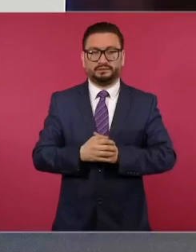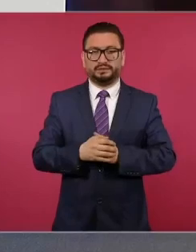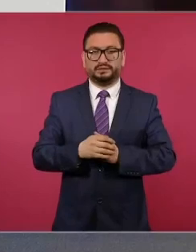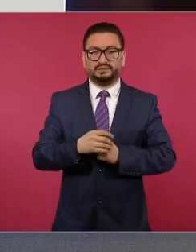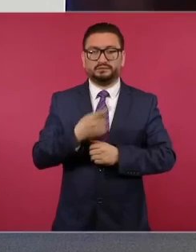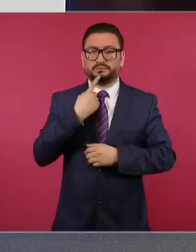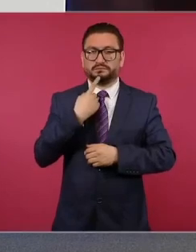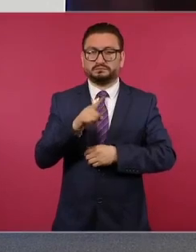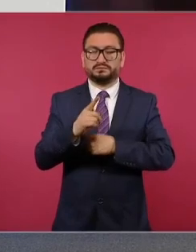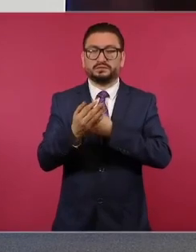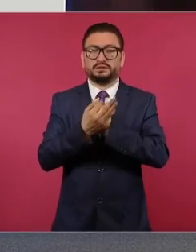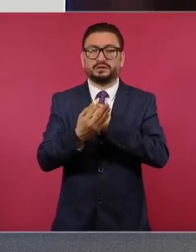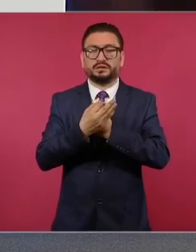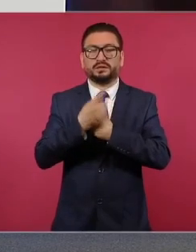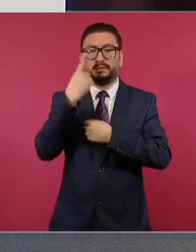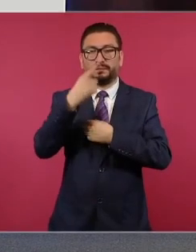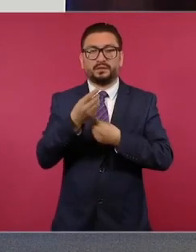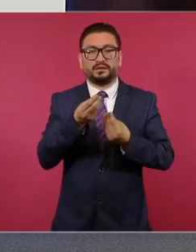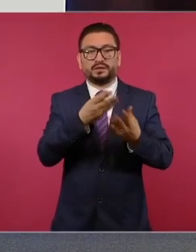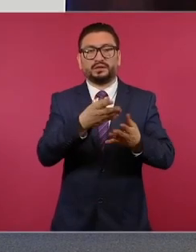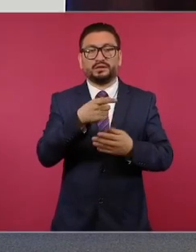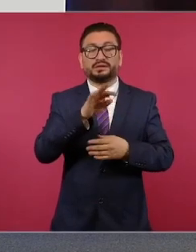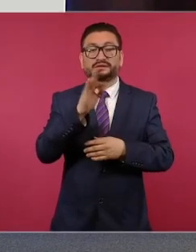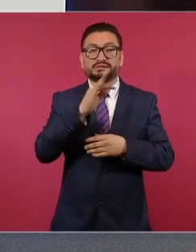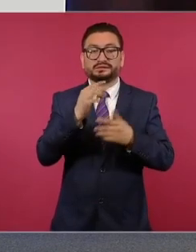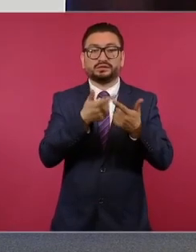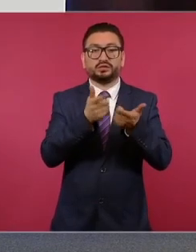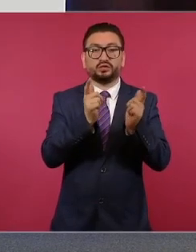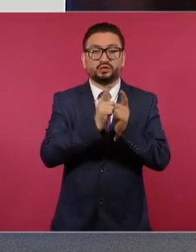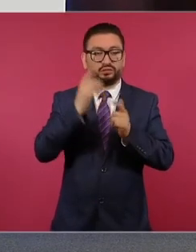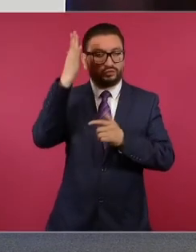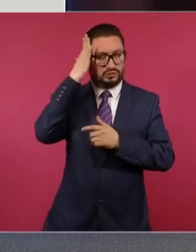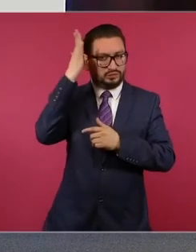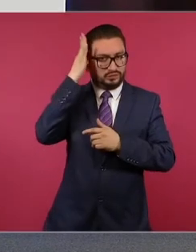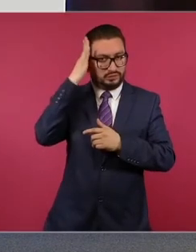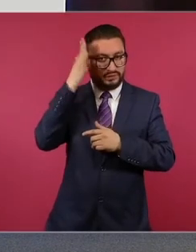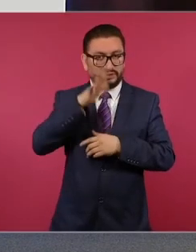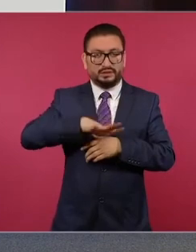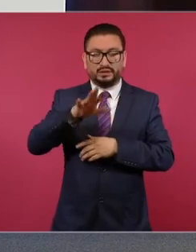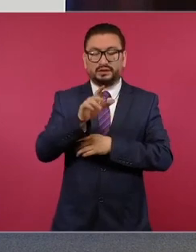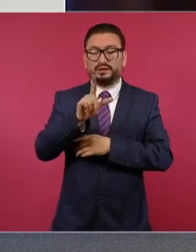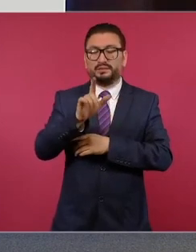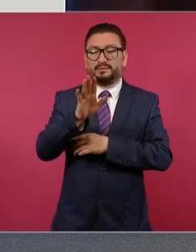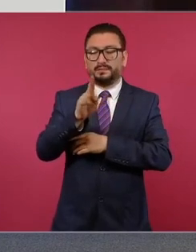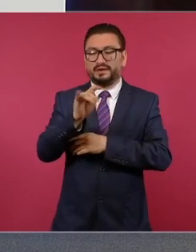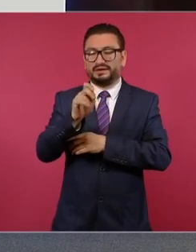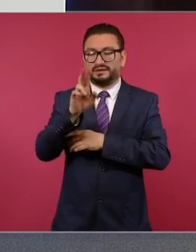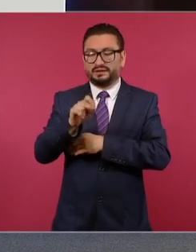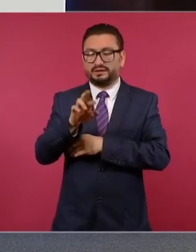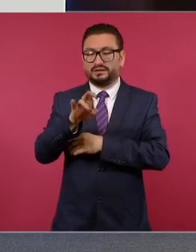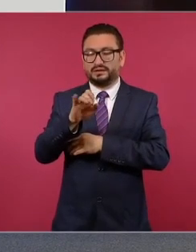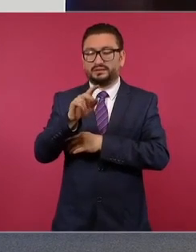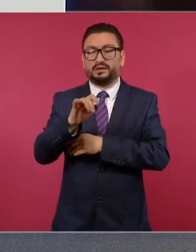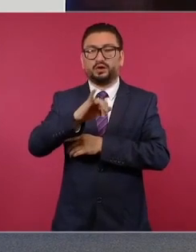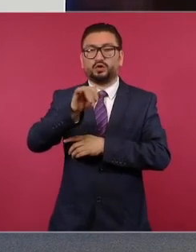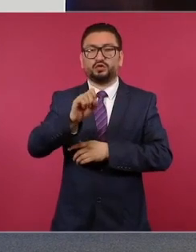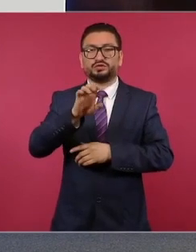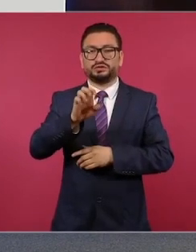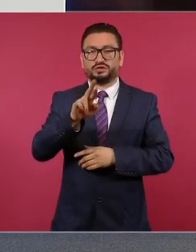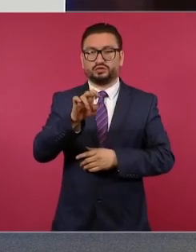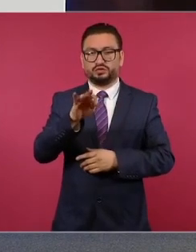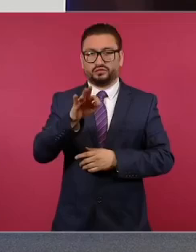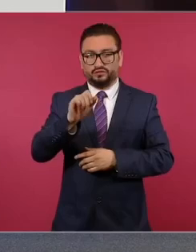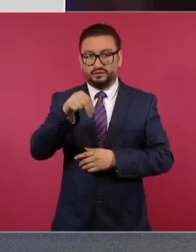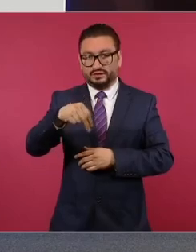amparo otorgado a un presunto líder de la organización de los Beltrán Leiva, José Rodolfo N. Él fue detenido